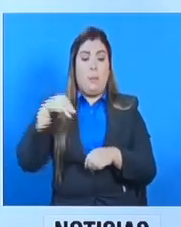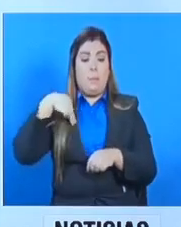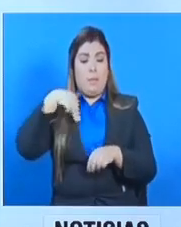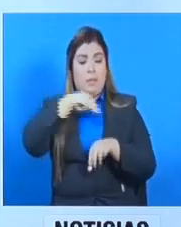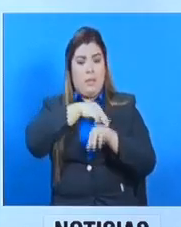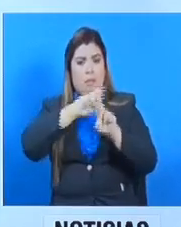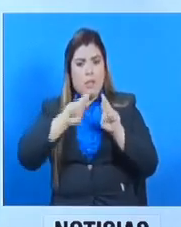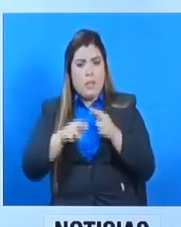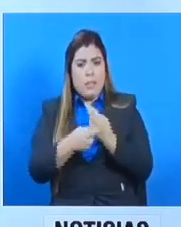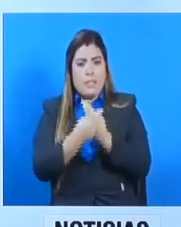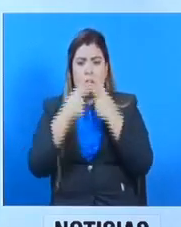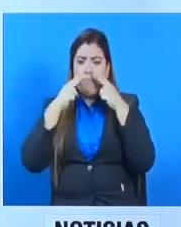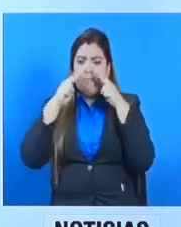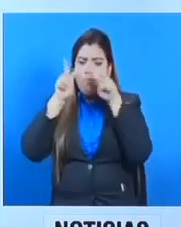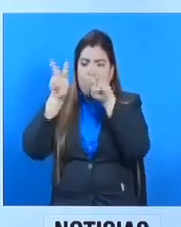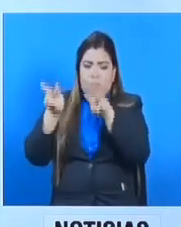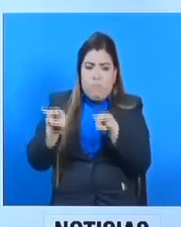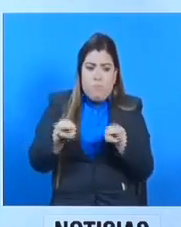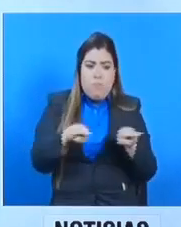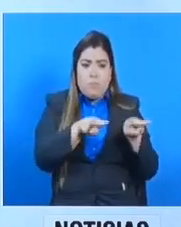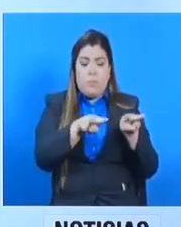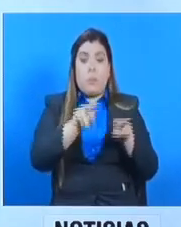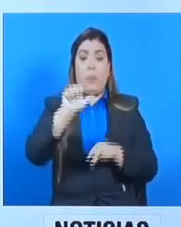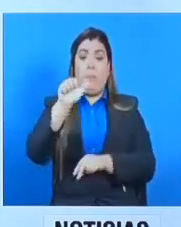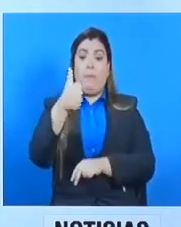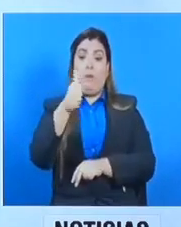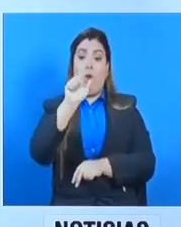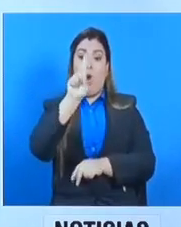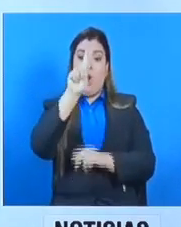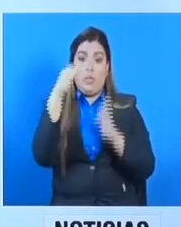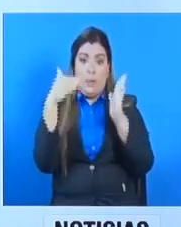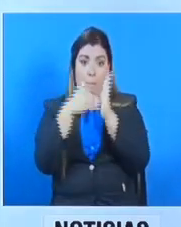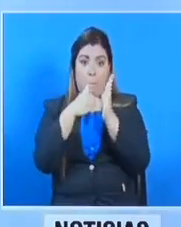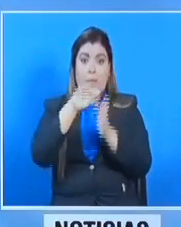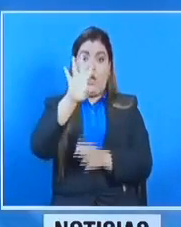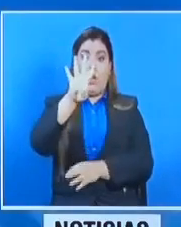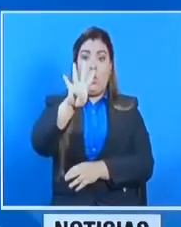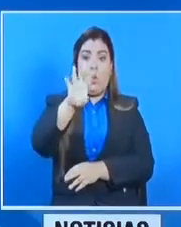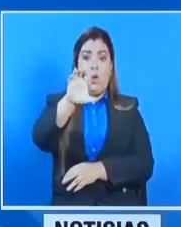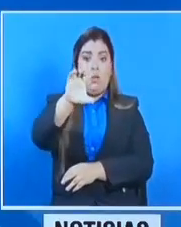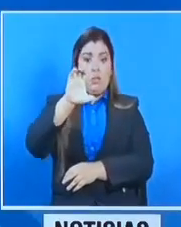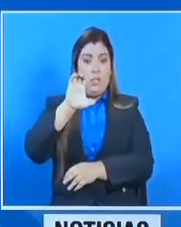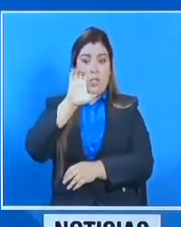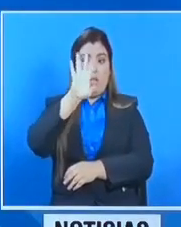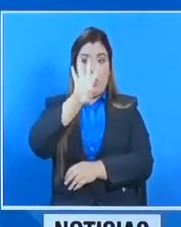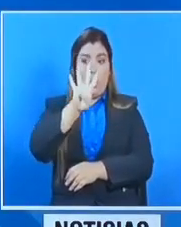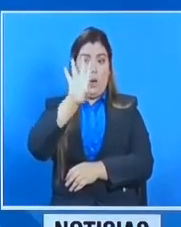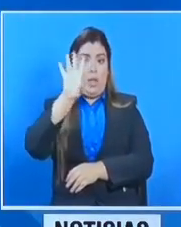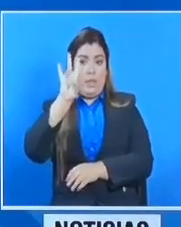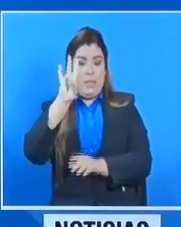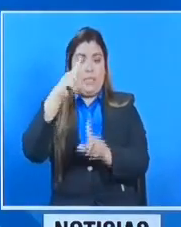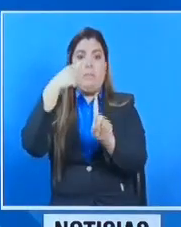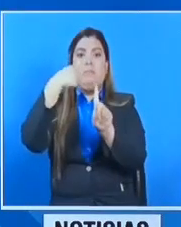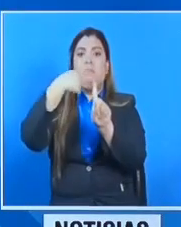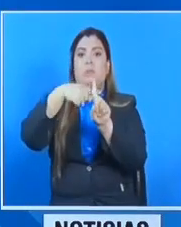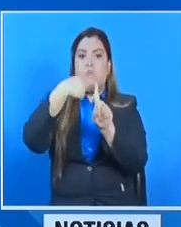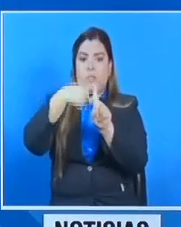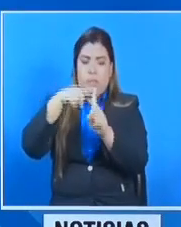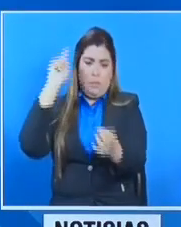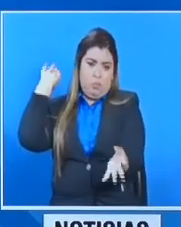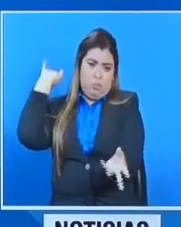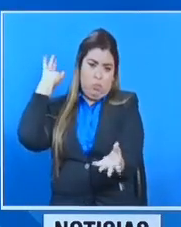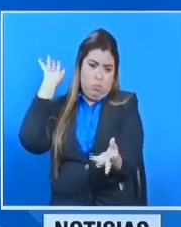epidemiológica reporta 11.447 casos confirmados